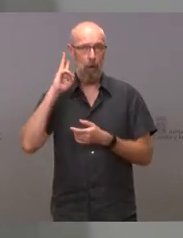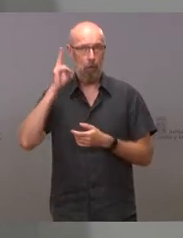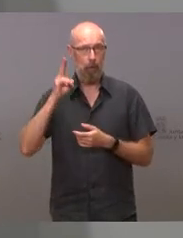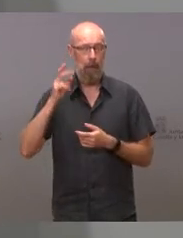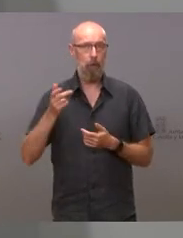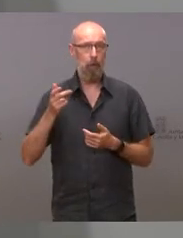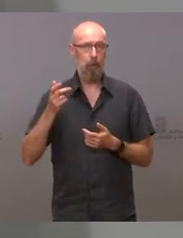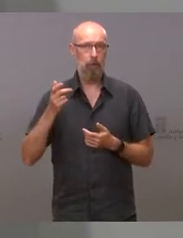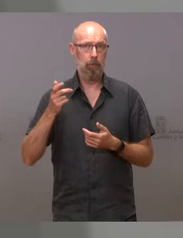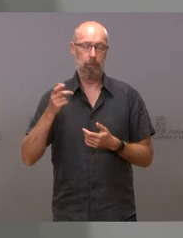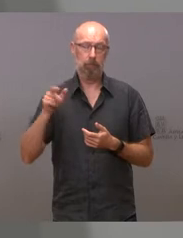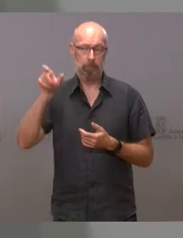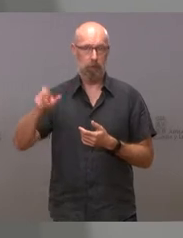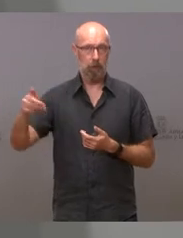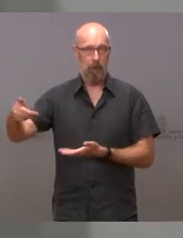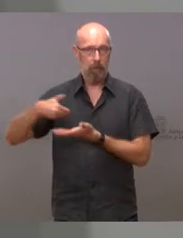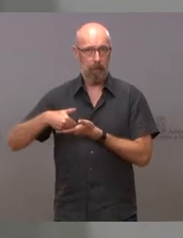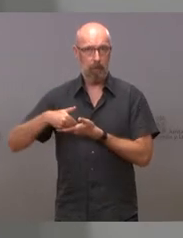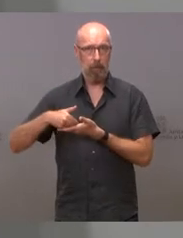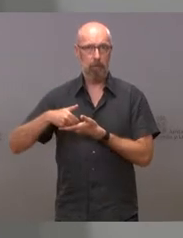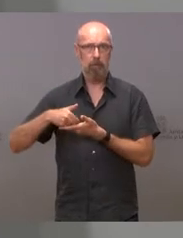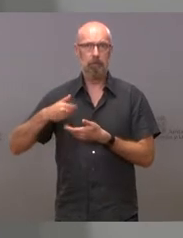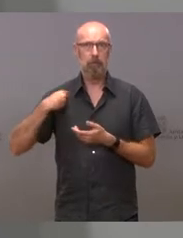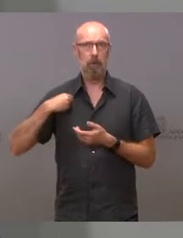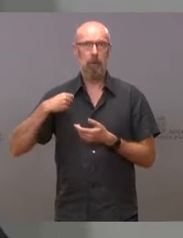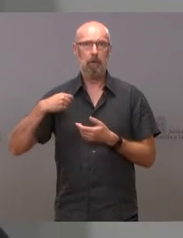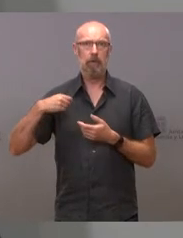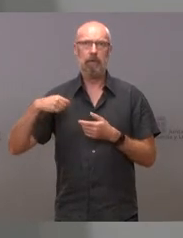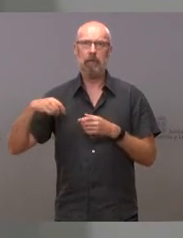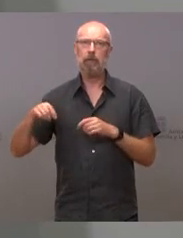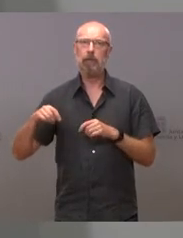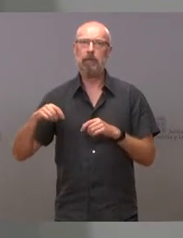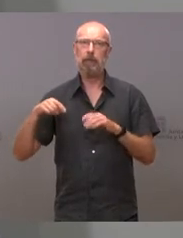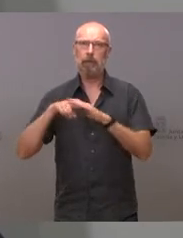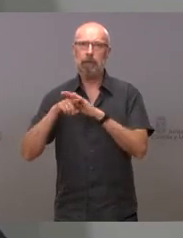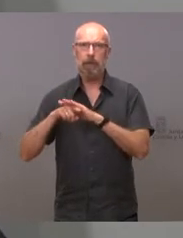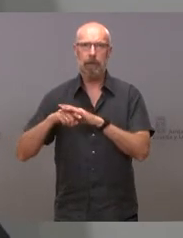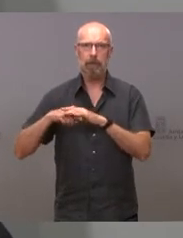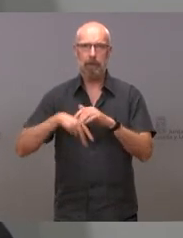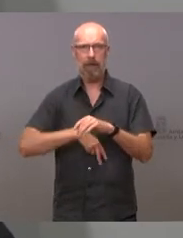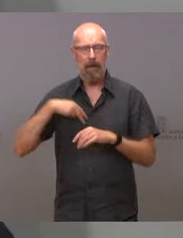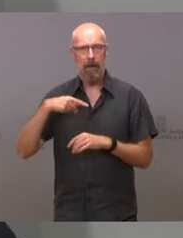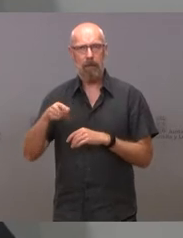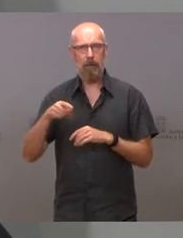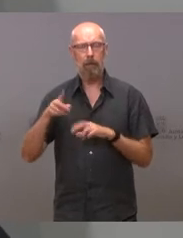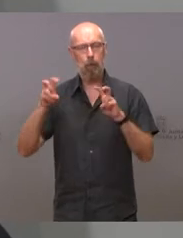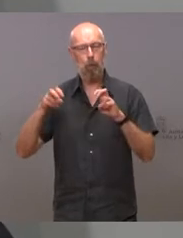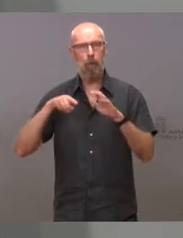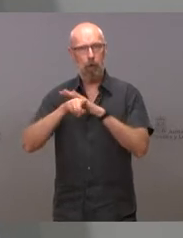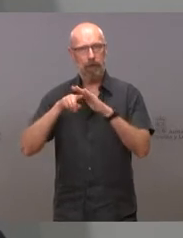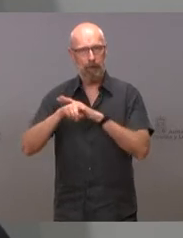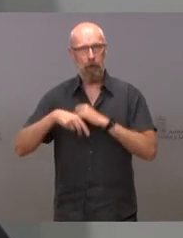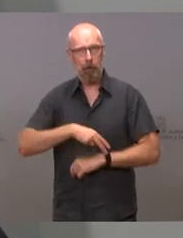propia el actual interventor general y que ha sido nombrado como nuevo interventor general